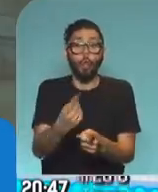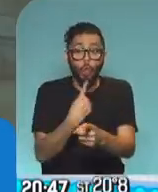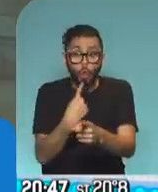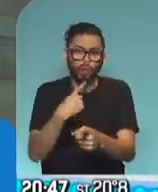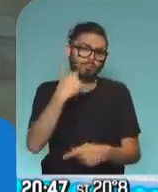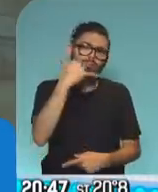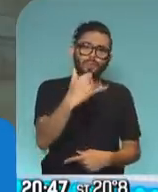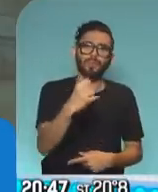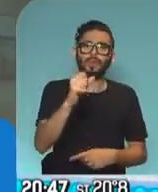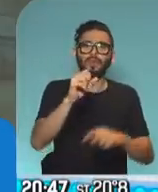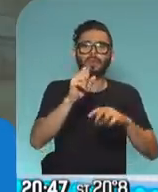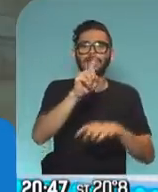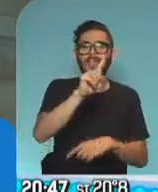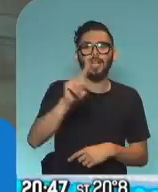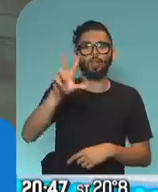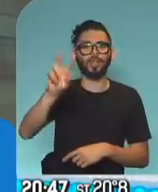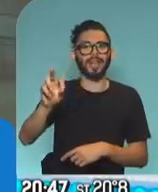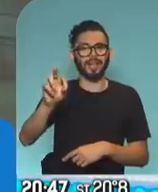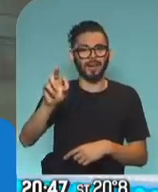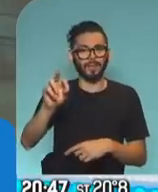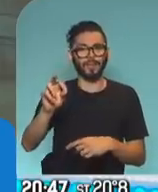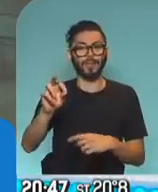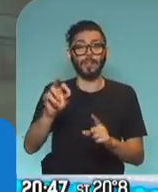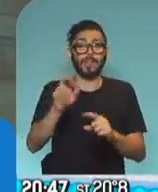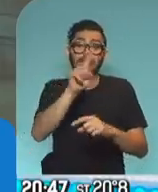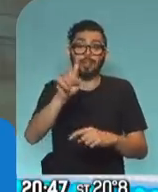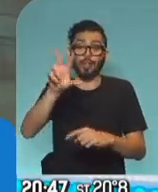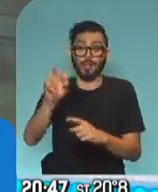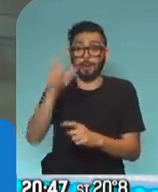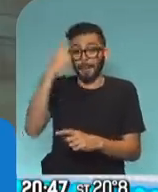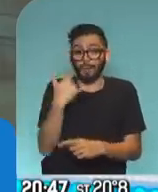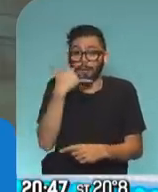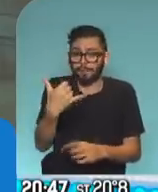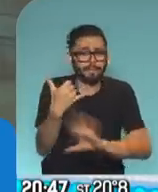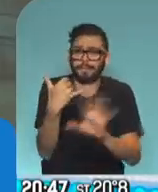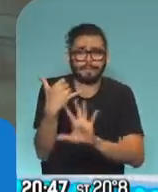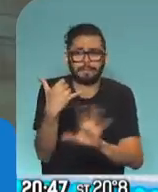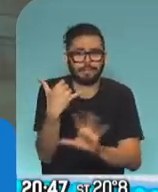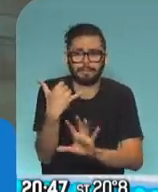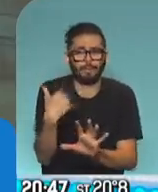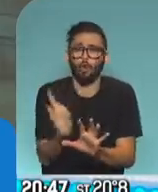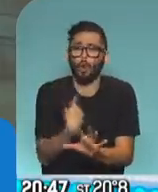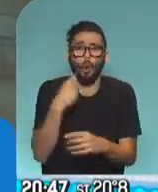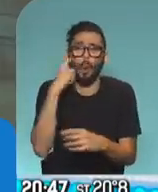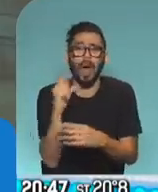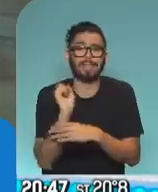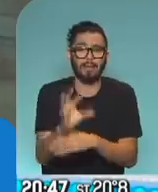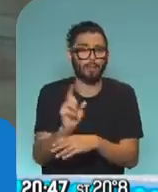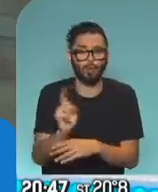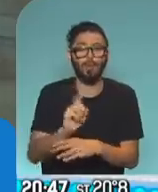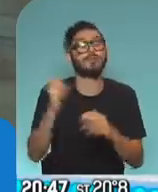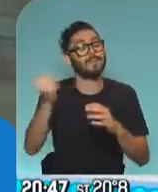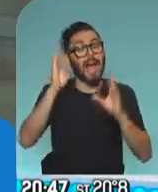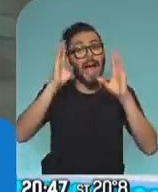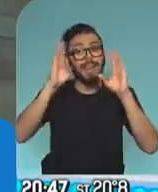al 130 de ANSES, obviamente, al lado, atrás del 130, ver un operador que le va a decir no, te mandamos ningún WhatsApp y estar muy atentos. Por